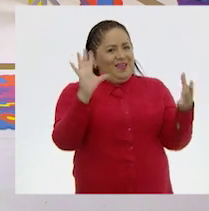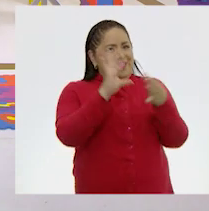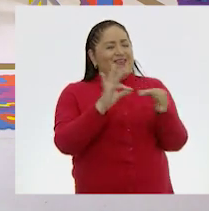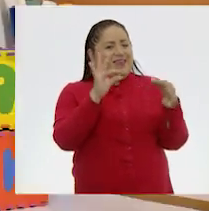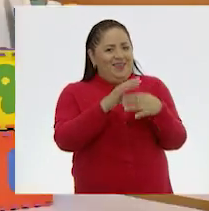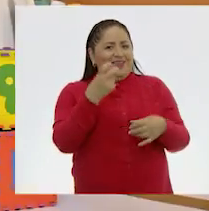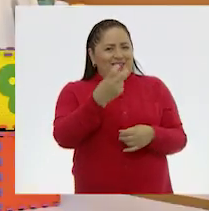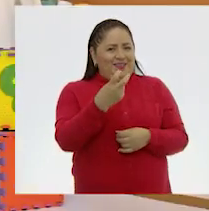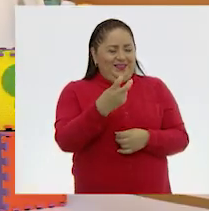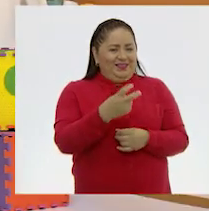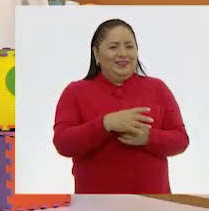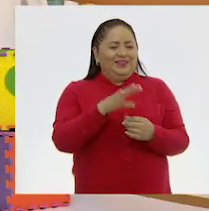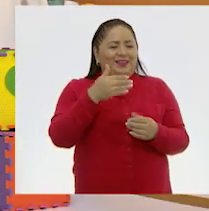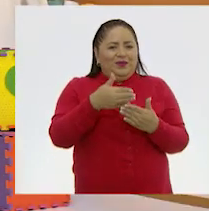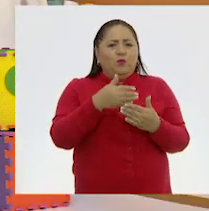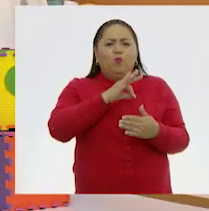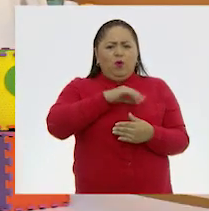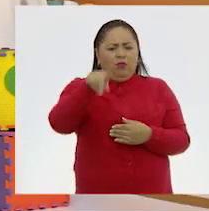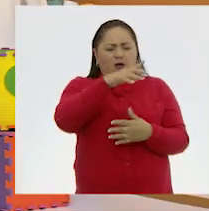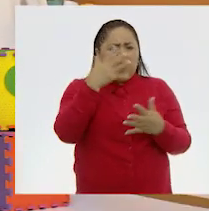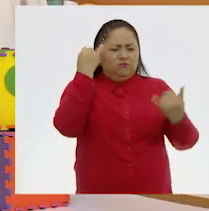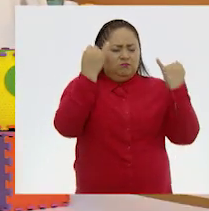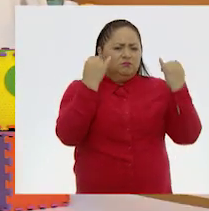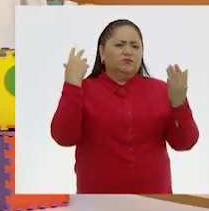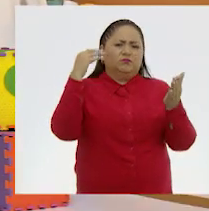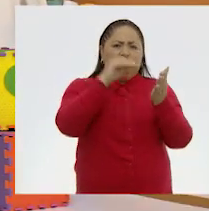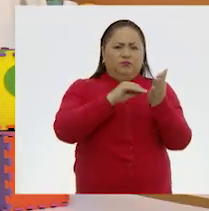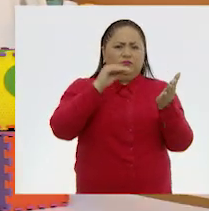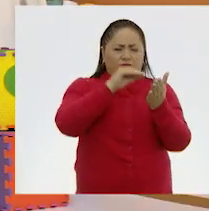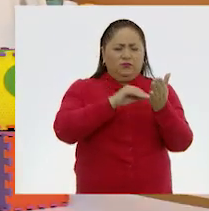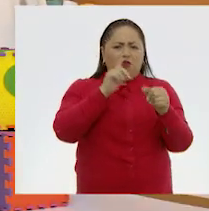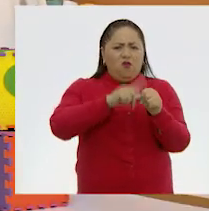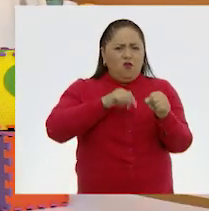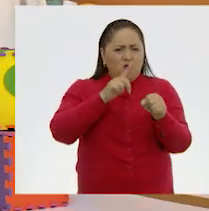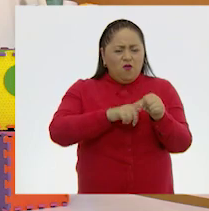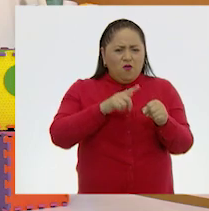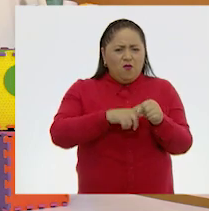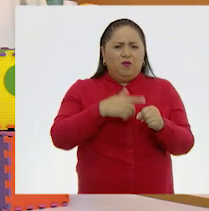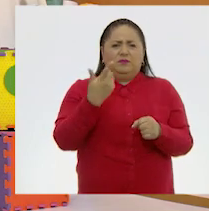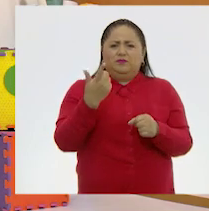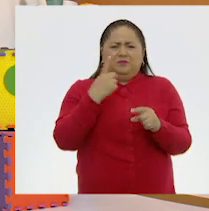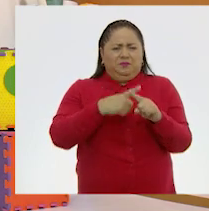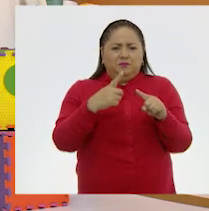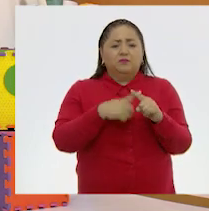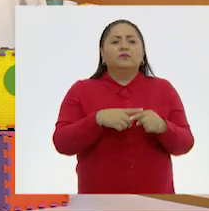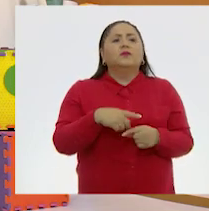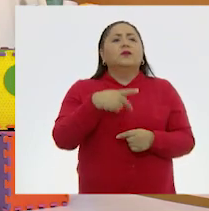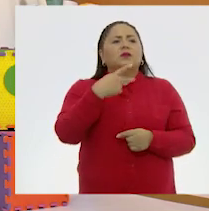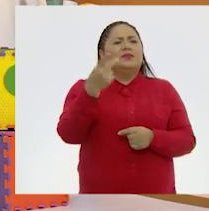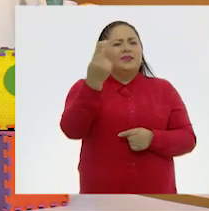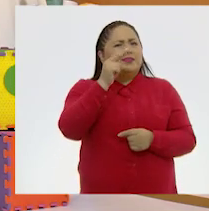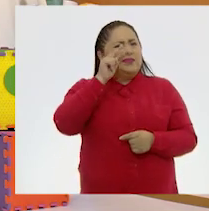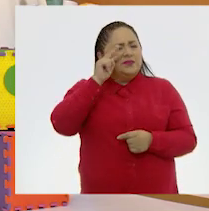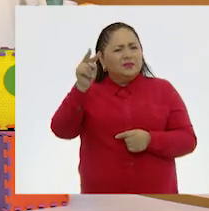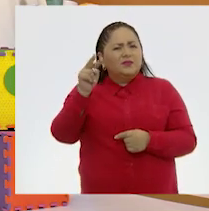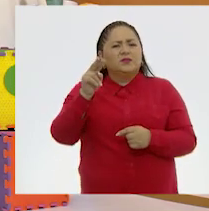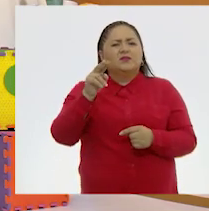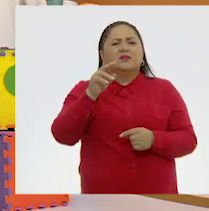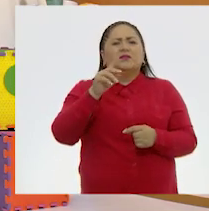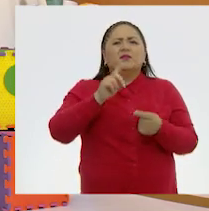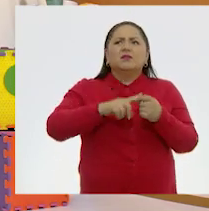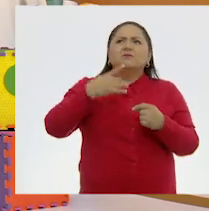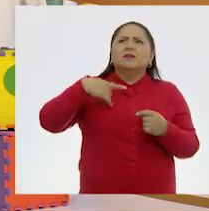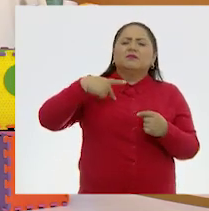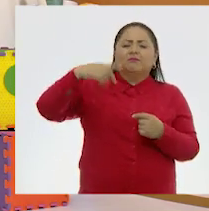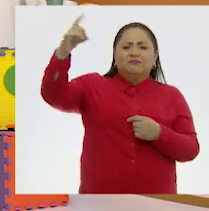justamente del efecto que podemos provocar con nuestros colores y nuestros dibujos, que viéramos algunas colaboraciones que nos